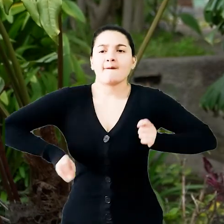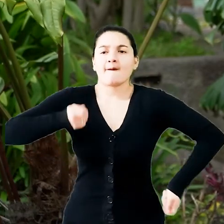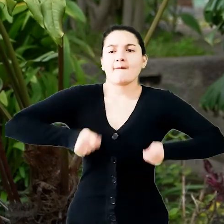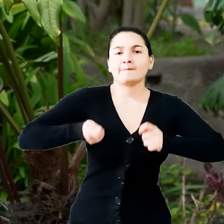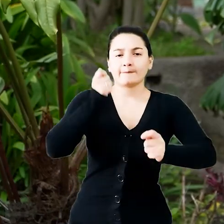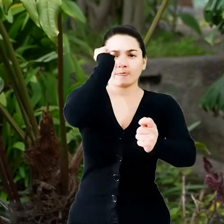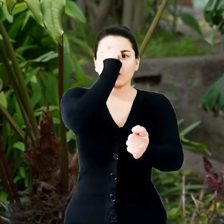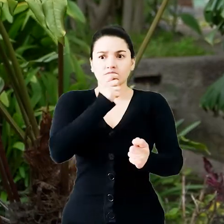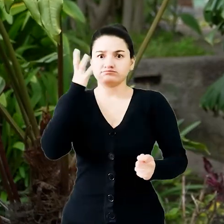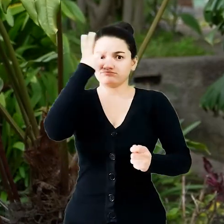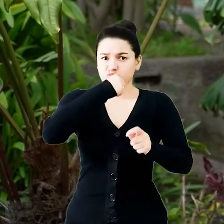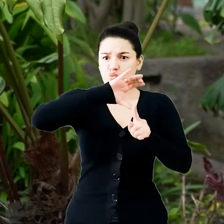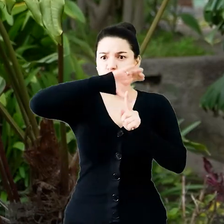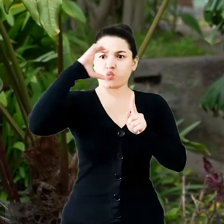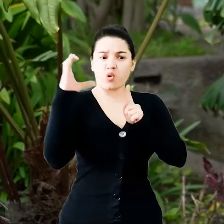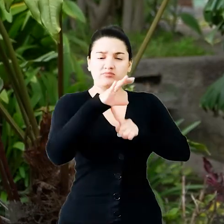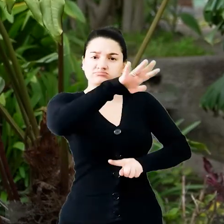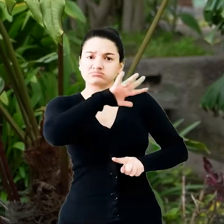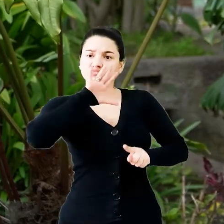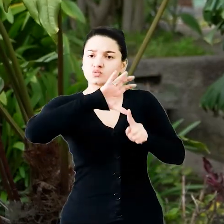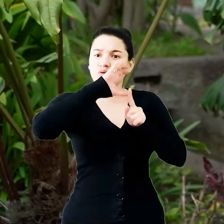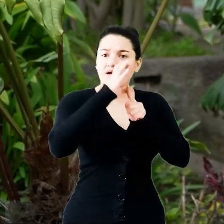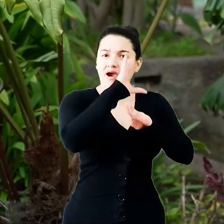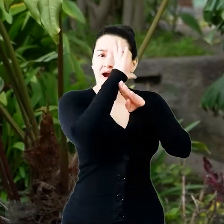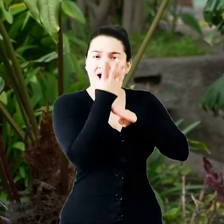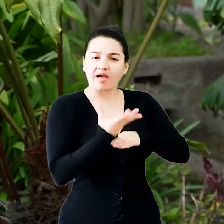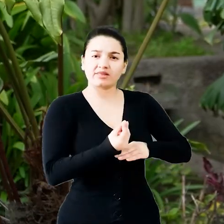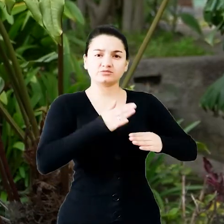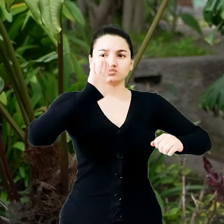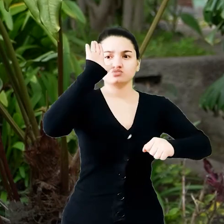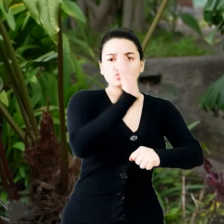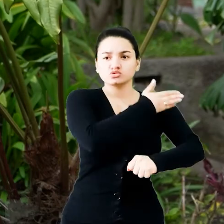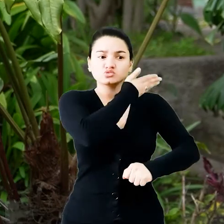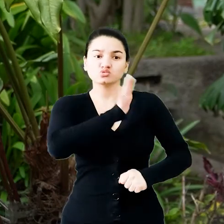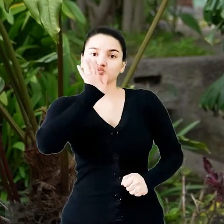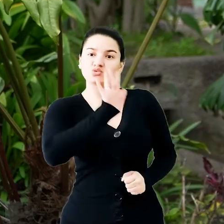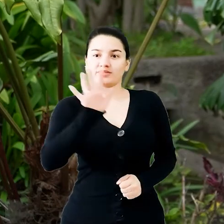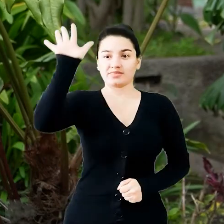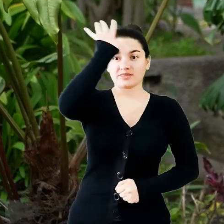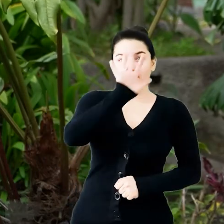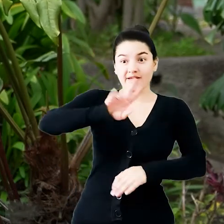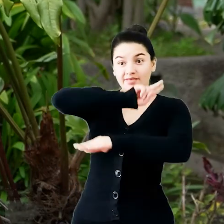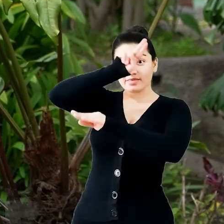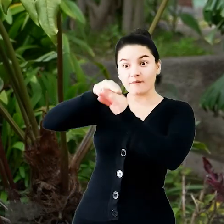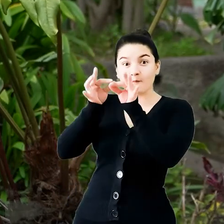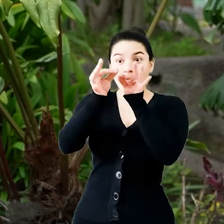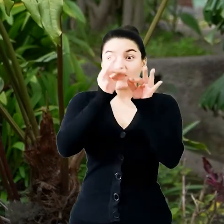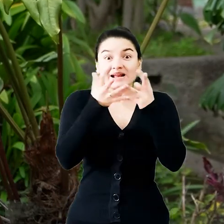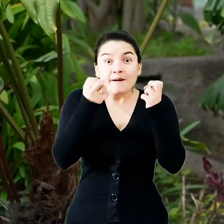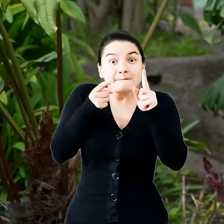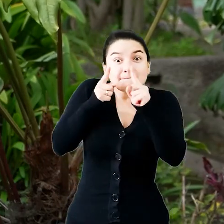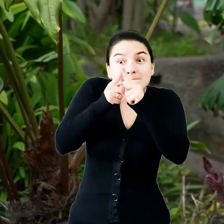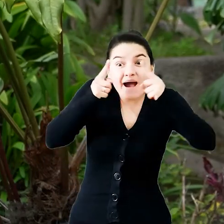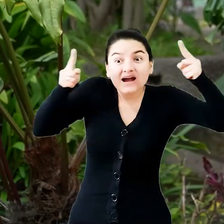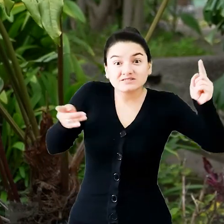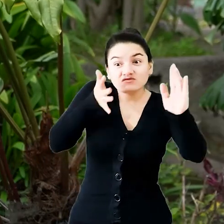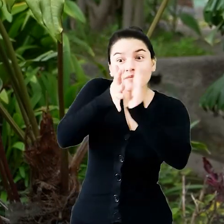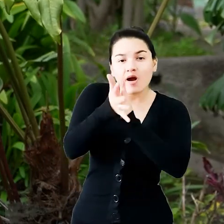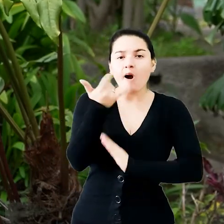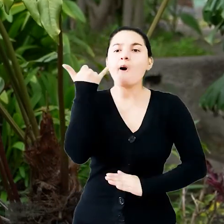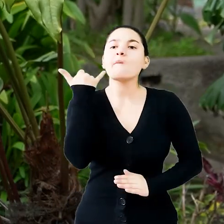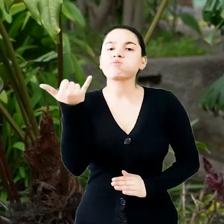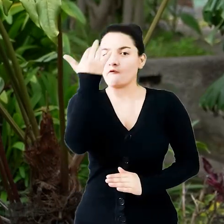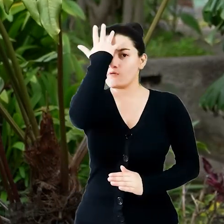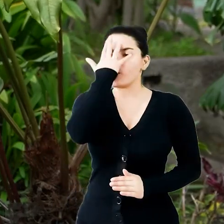una tradición musical, artística y cultural en nuestro departamento. Mayores informes para conocer la programación en la